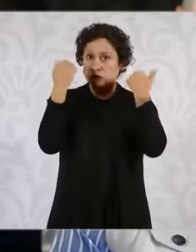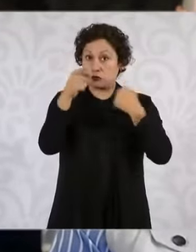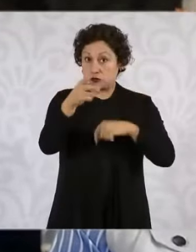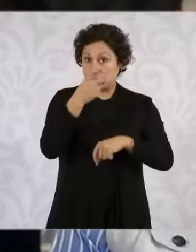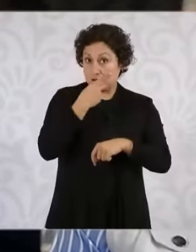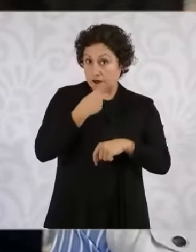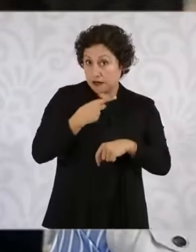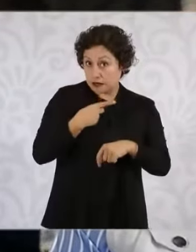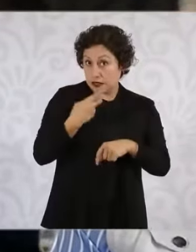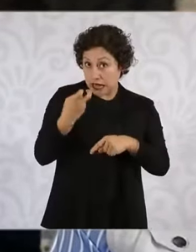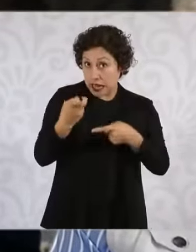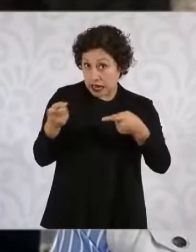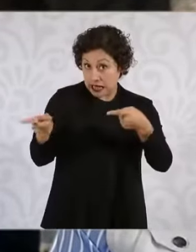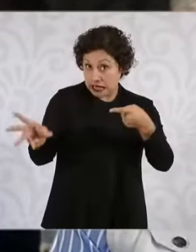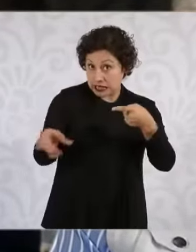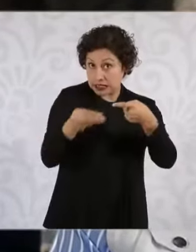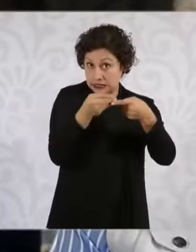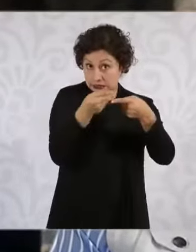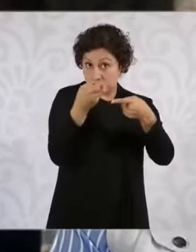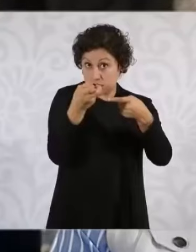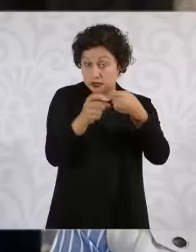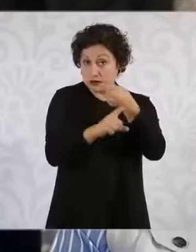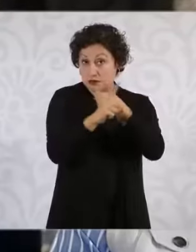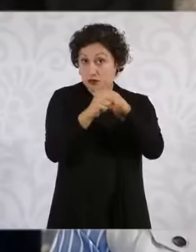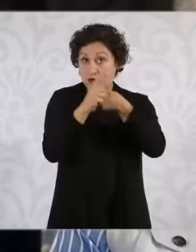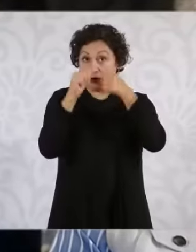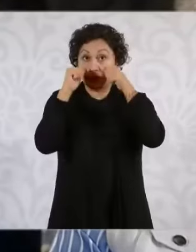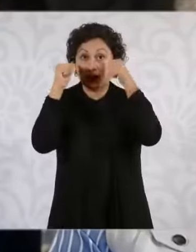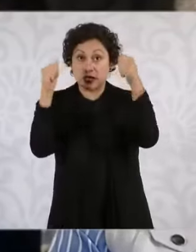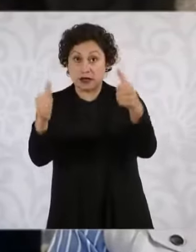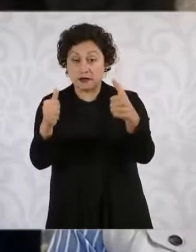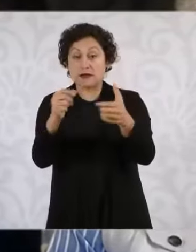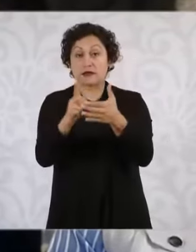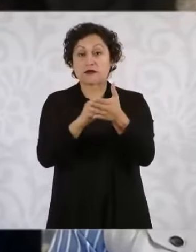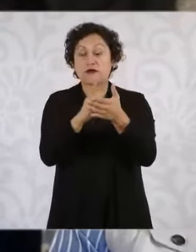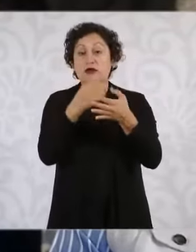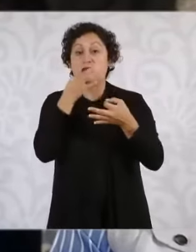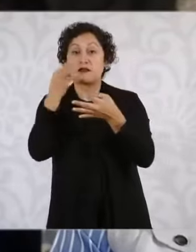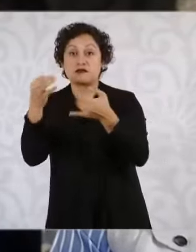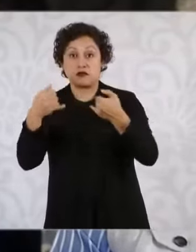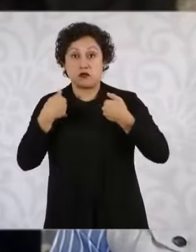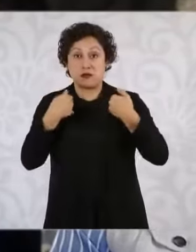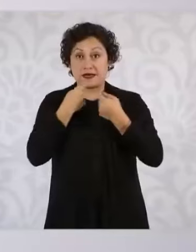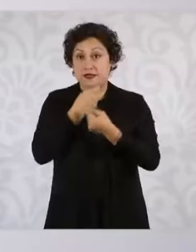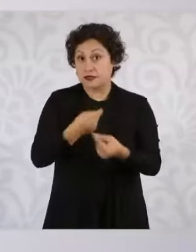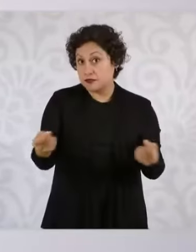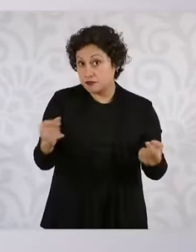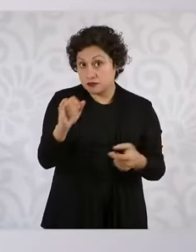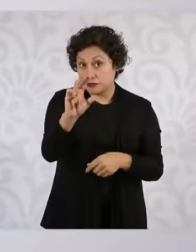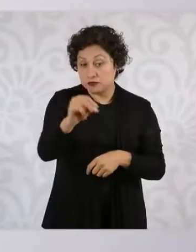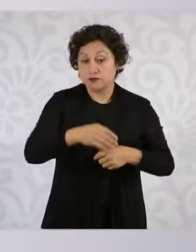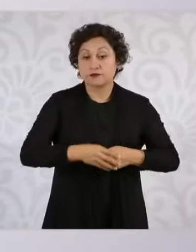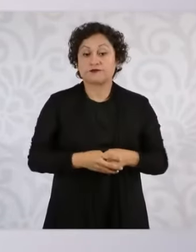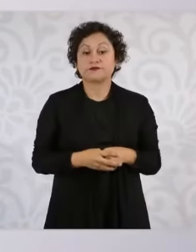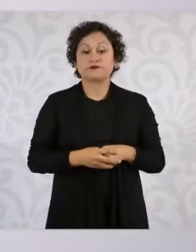y si se va a atender esto de la drogadicción en los jóvenes y los niños. Sí.